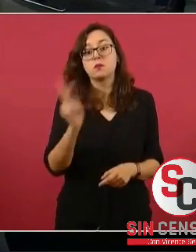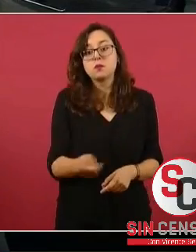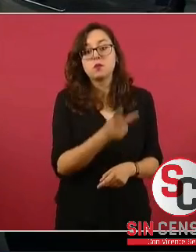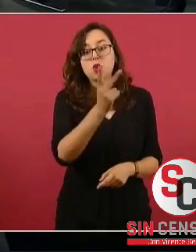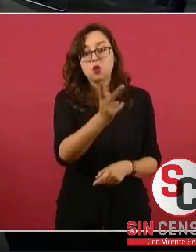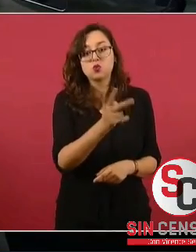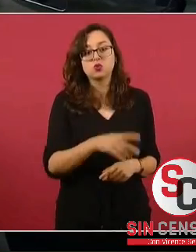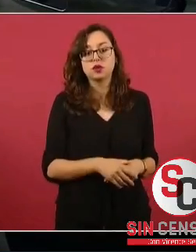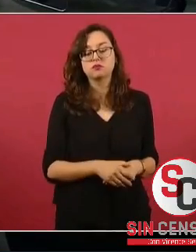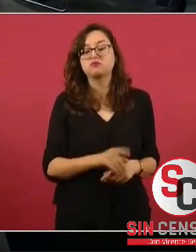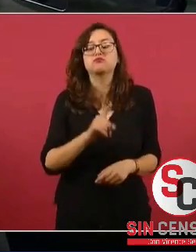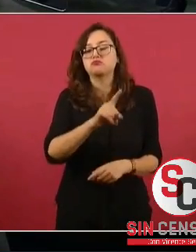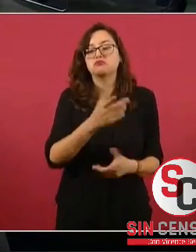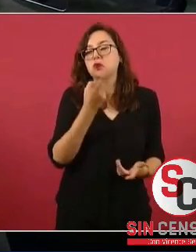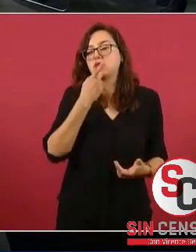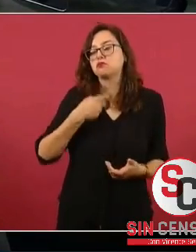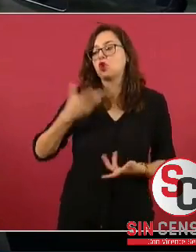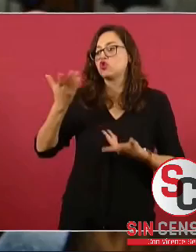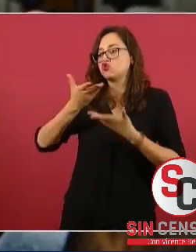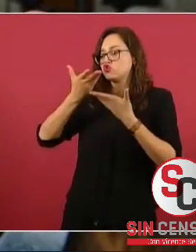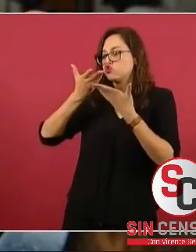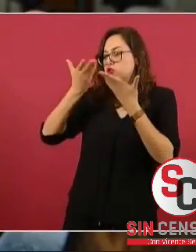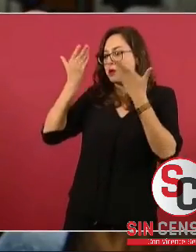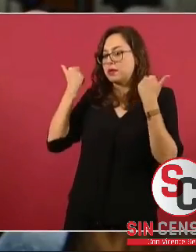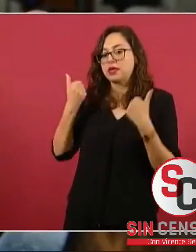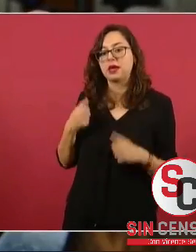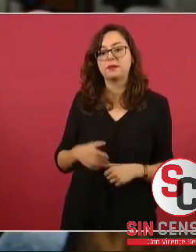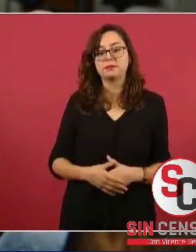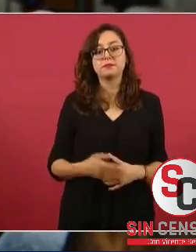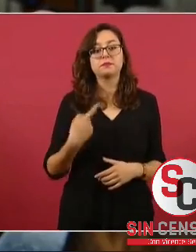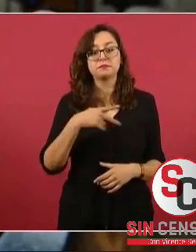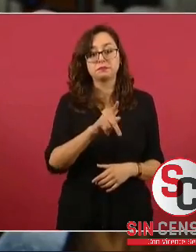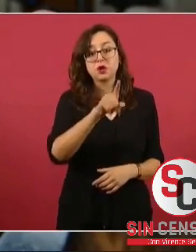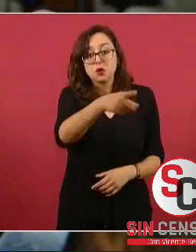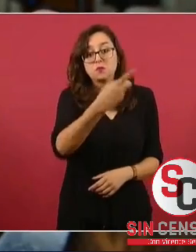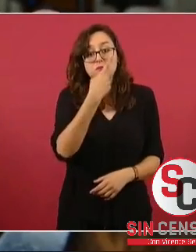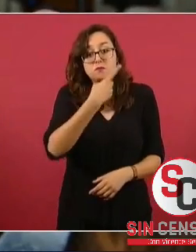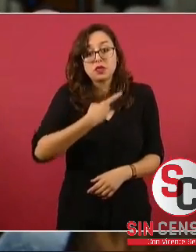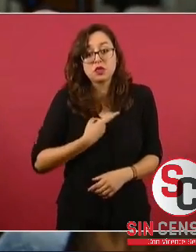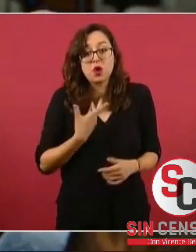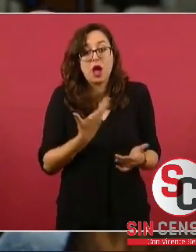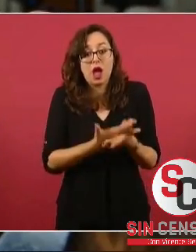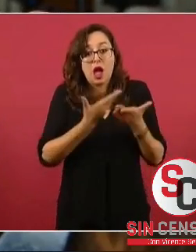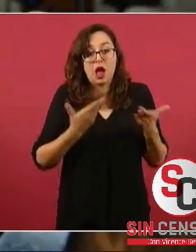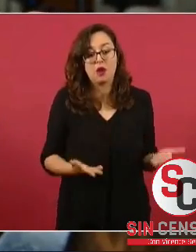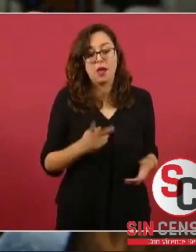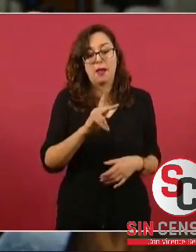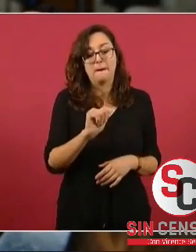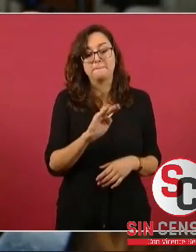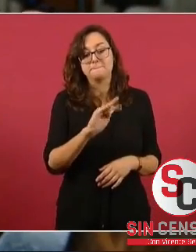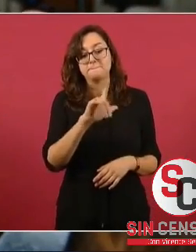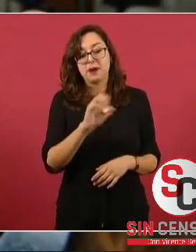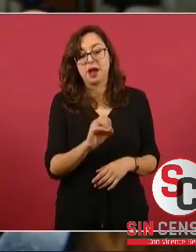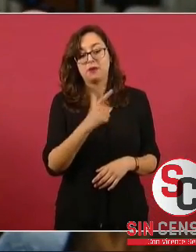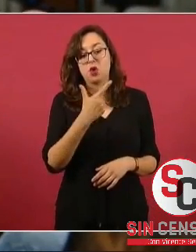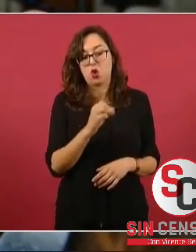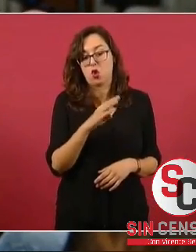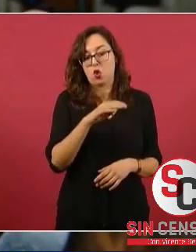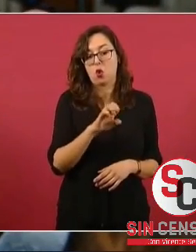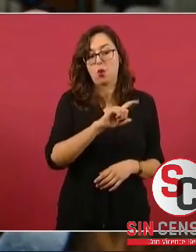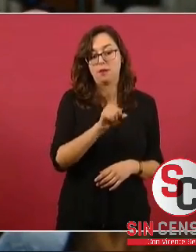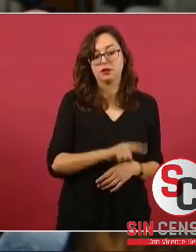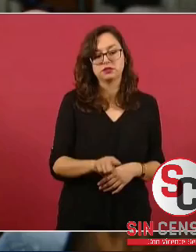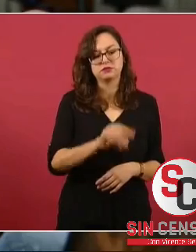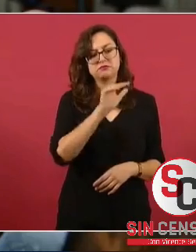palabras más, palabras menos. Pero muy fácil, vamos a pedirle a Pablo Gómez, actual titular de la Unidad de Inteligencia Financiera,